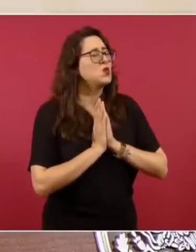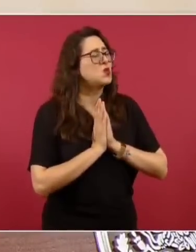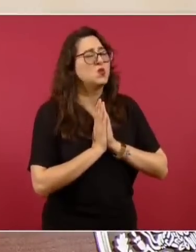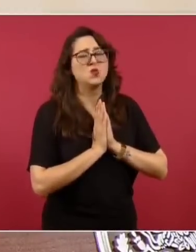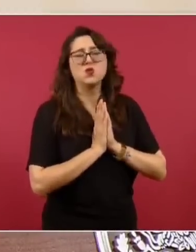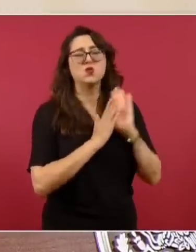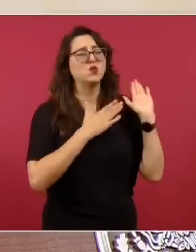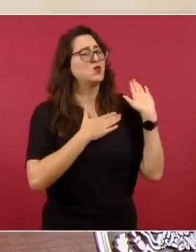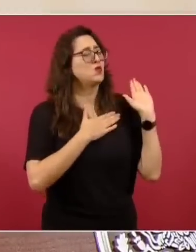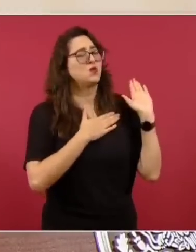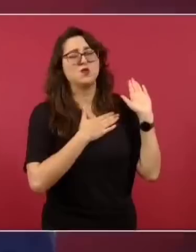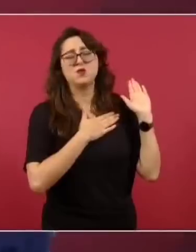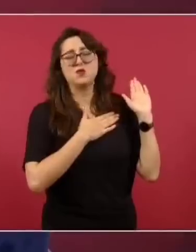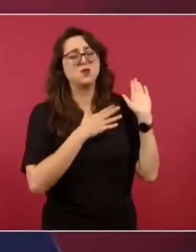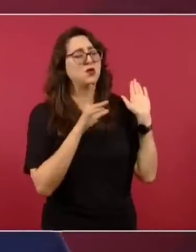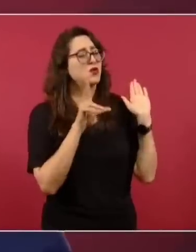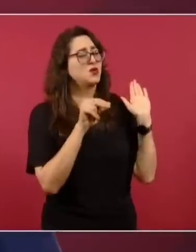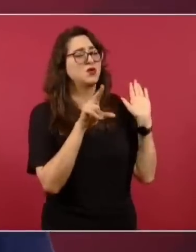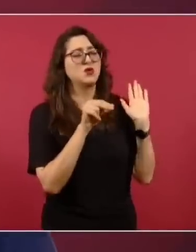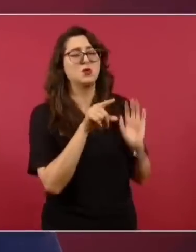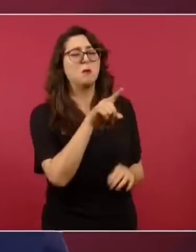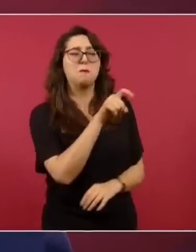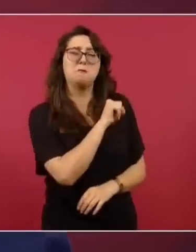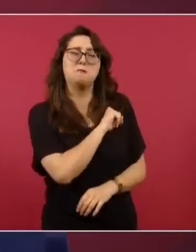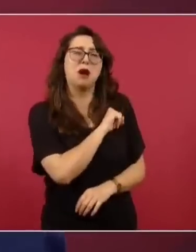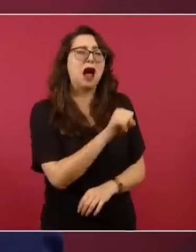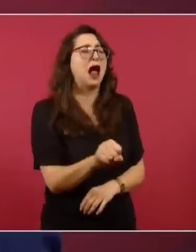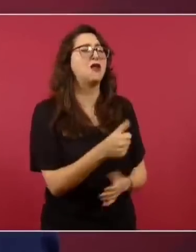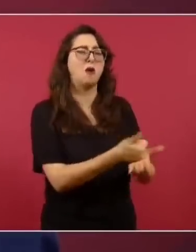no seas malo, ayúdame,